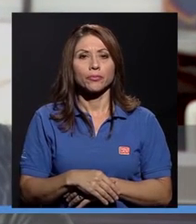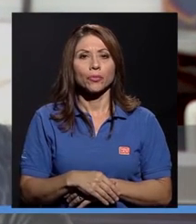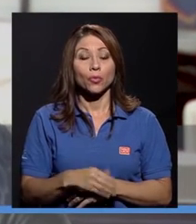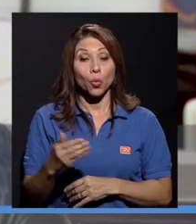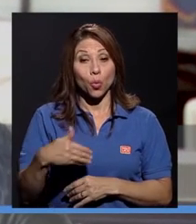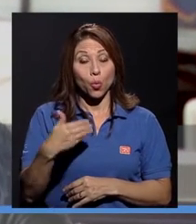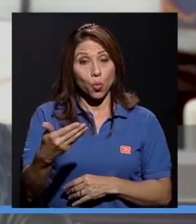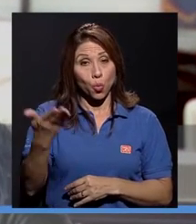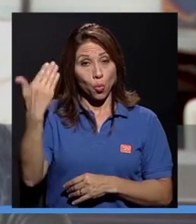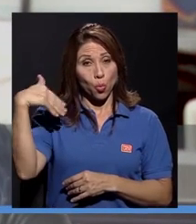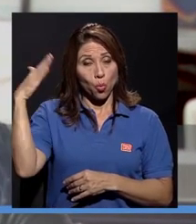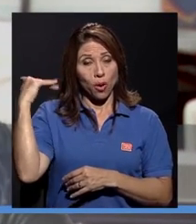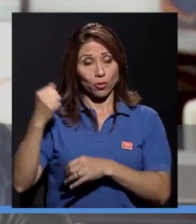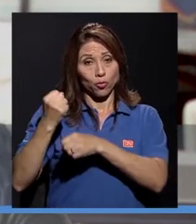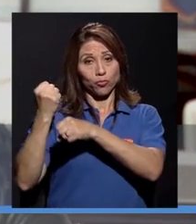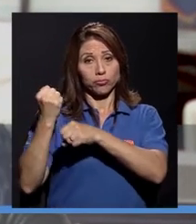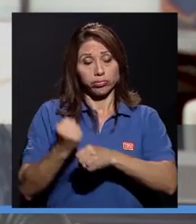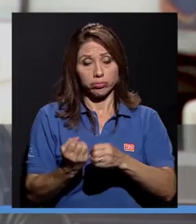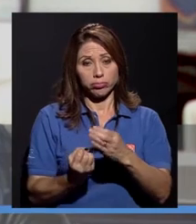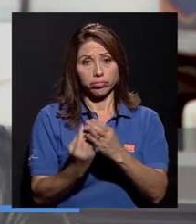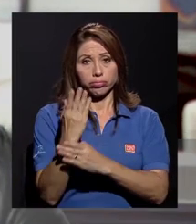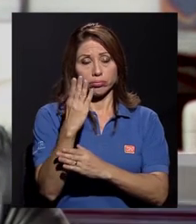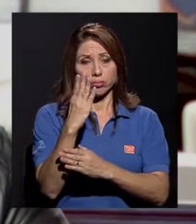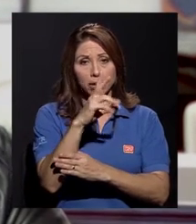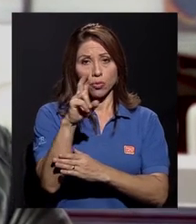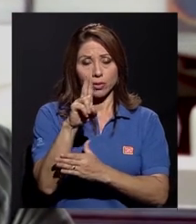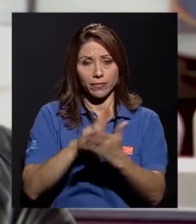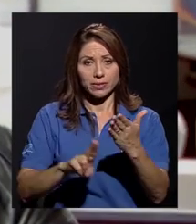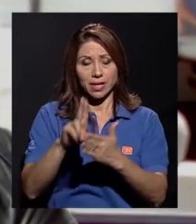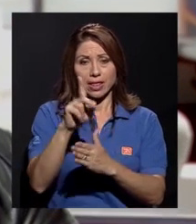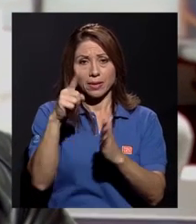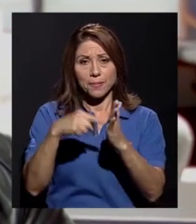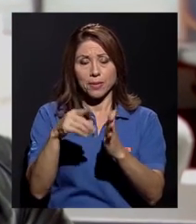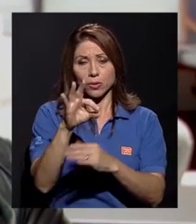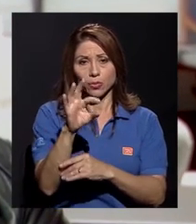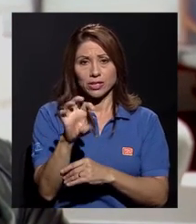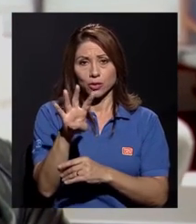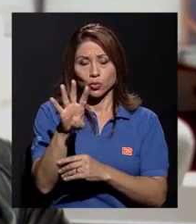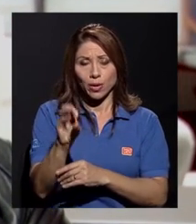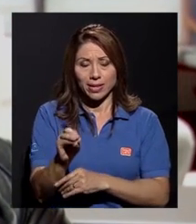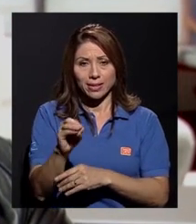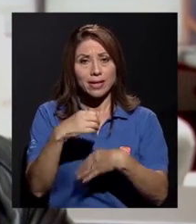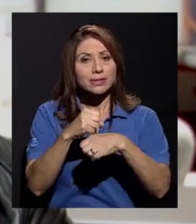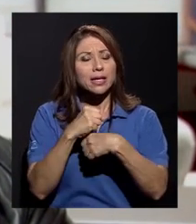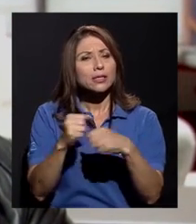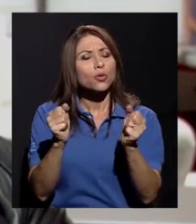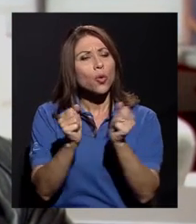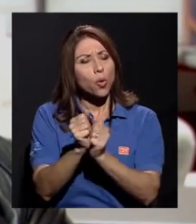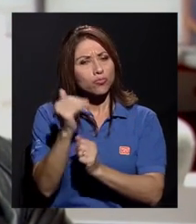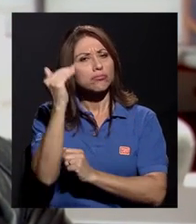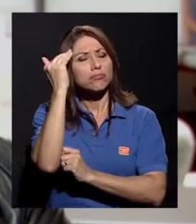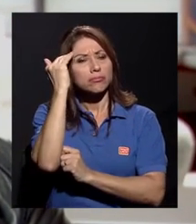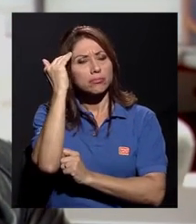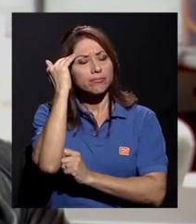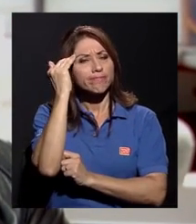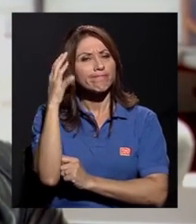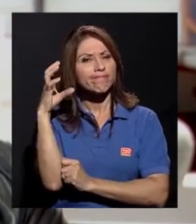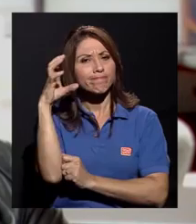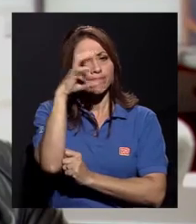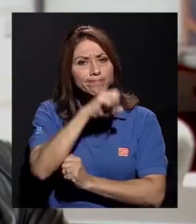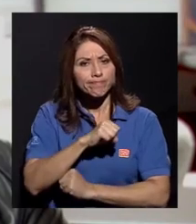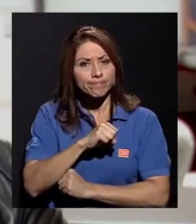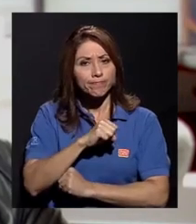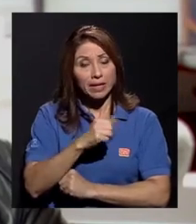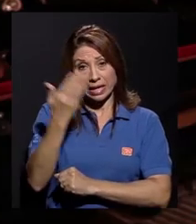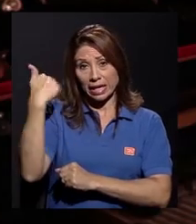ella fue creada en 1940, se hizo con la conciencia de que la universidad,